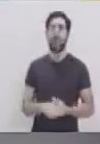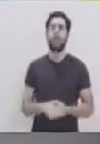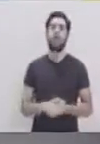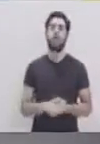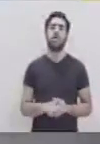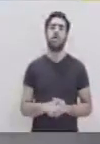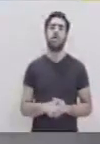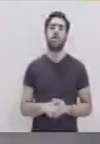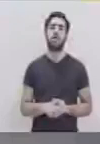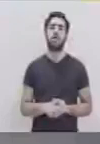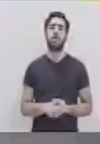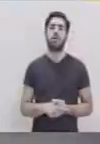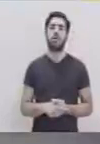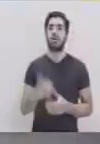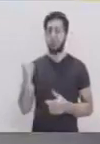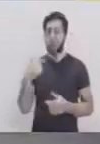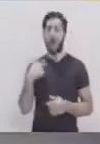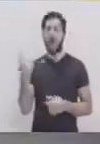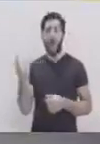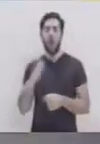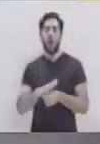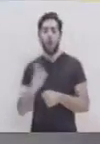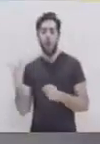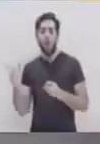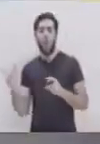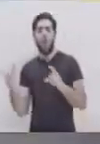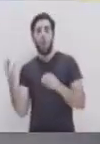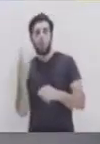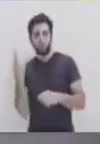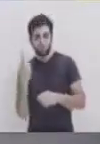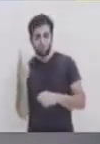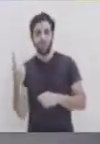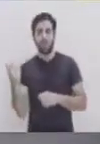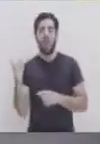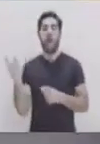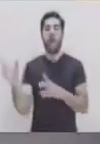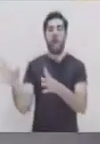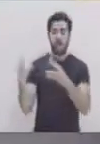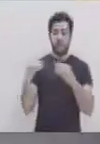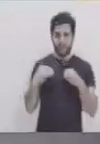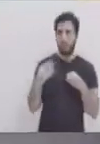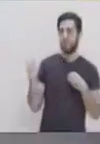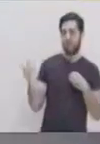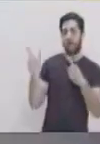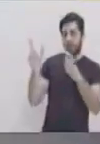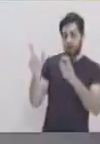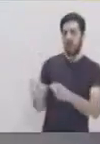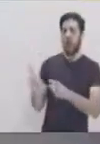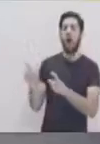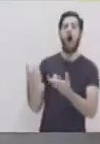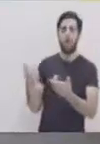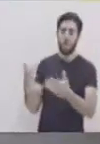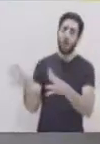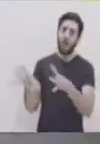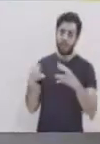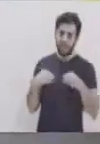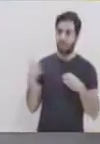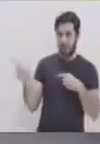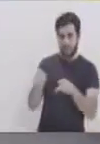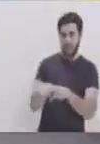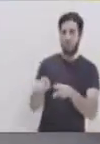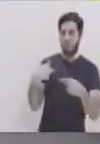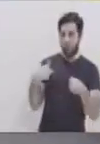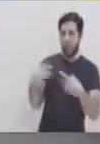Puede ser una o varias a la que más le tienes confianza, con quien eres cómplice, quien te acepta como tú eres, ¿verdad? Alguien con el que